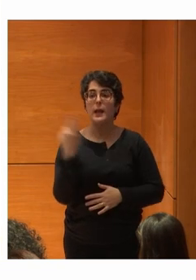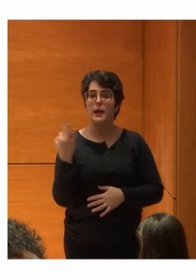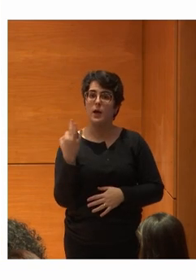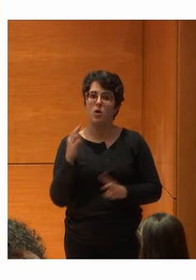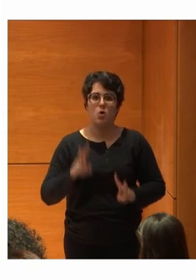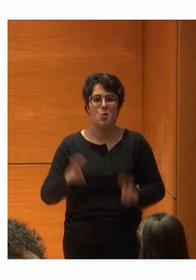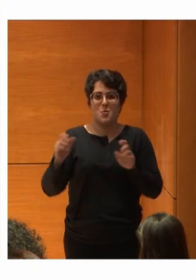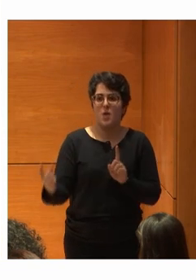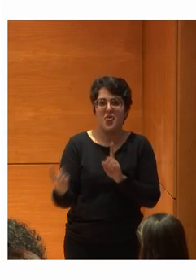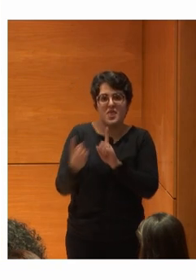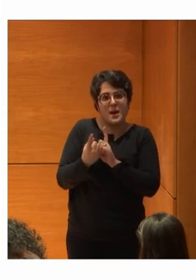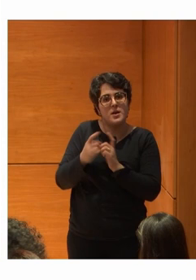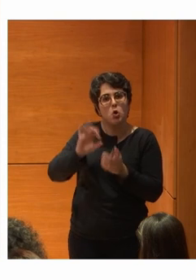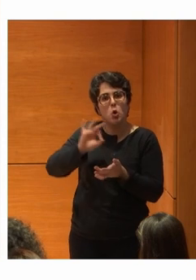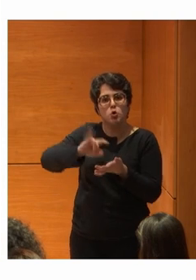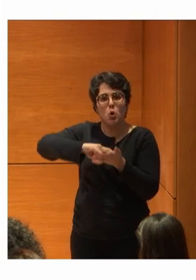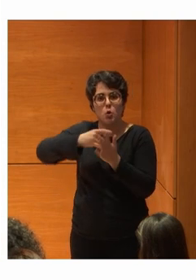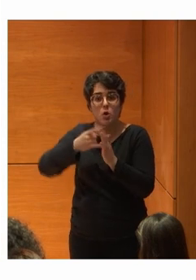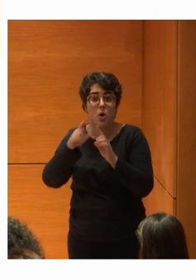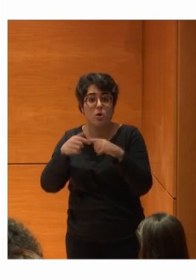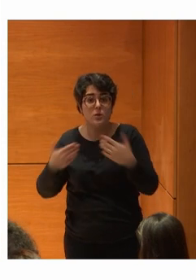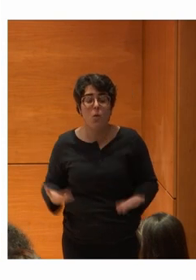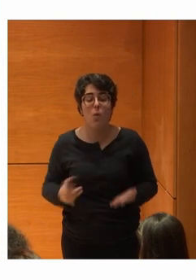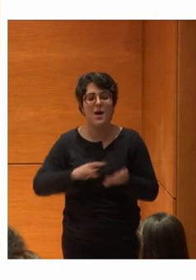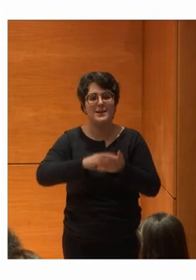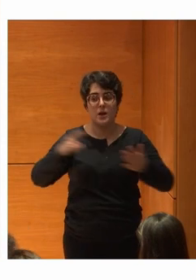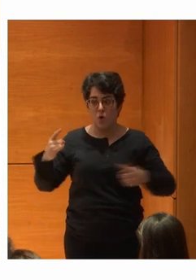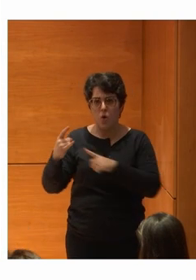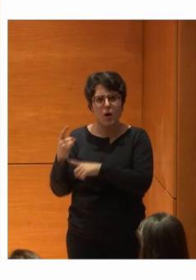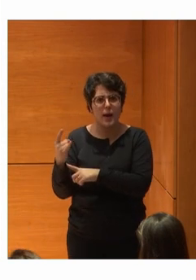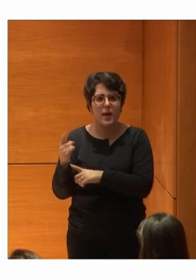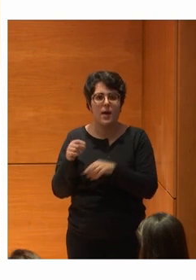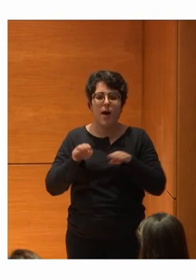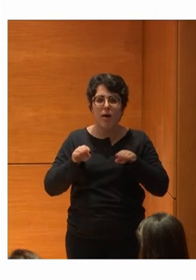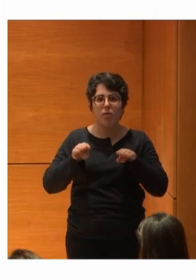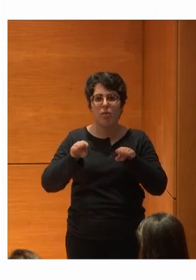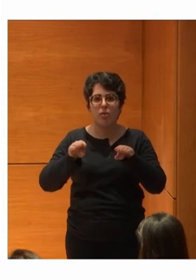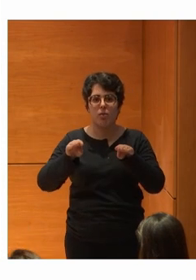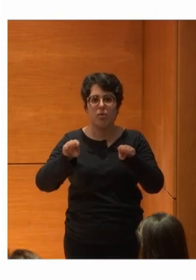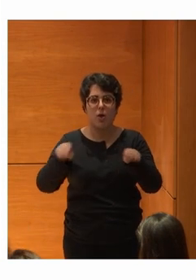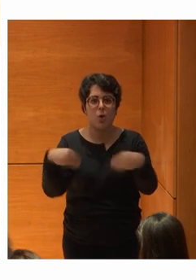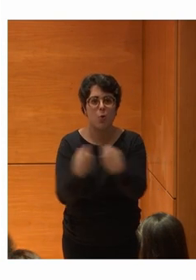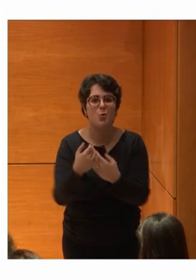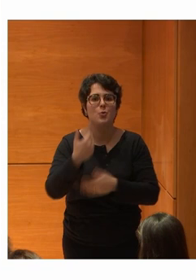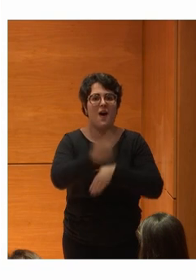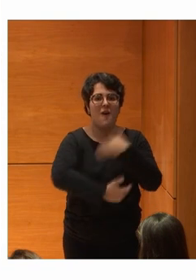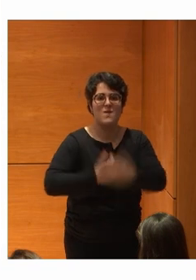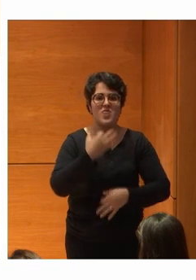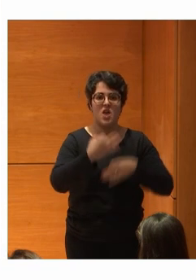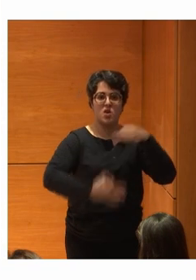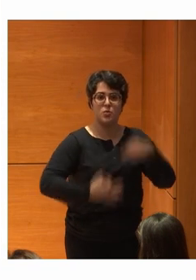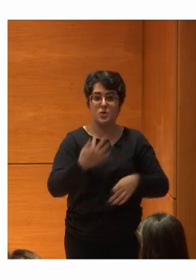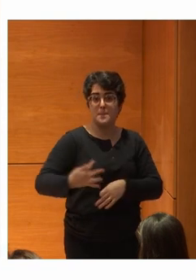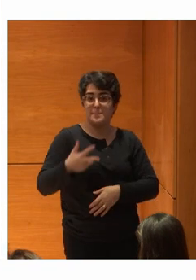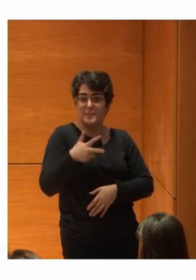acercamientos Soluciones Para que la tecnología también Vaya en paralelo con los avances jurídicos Y de